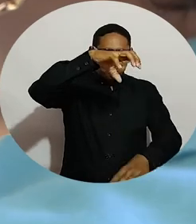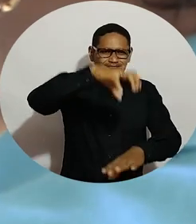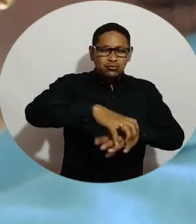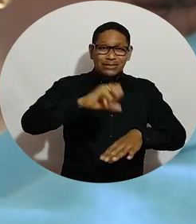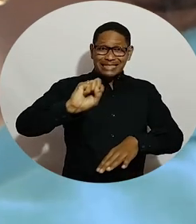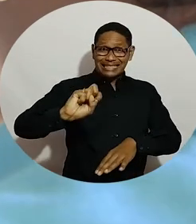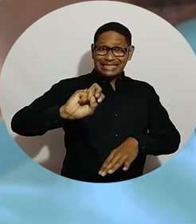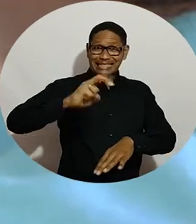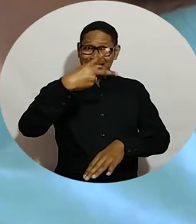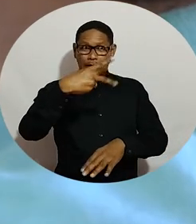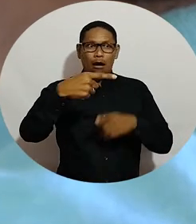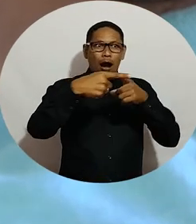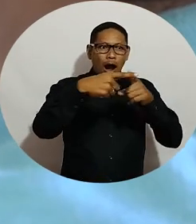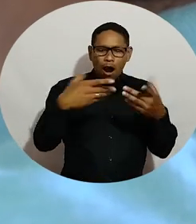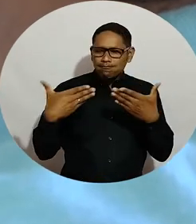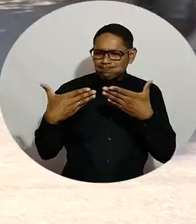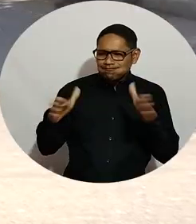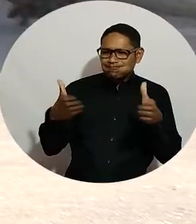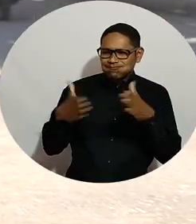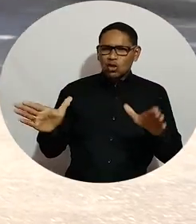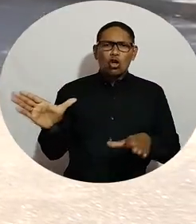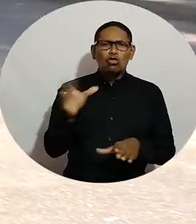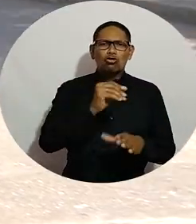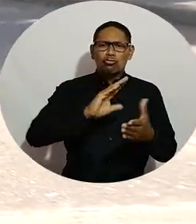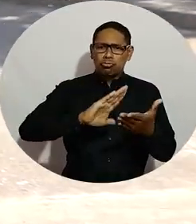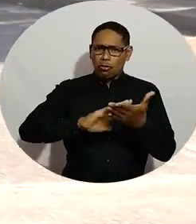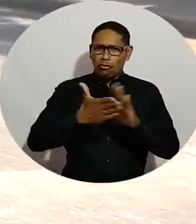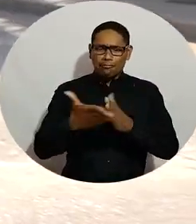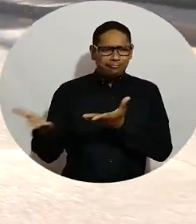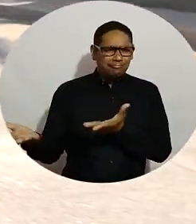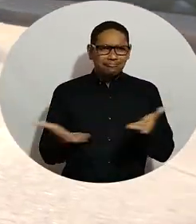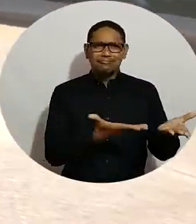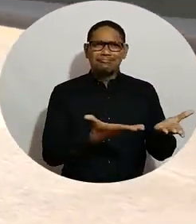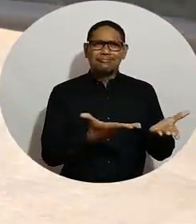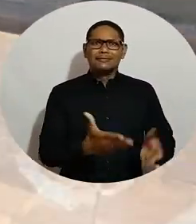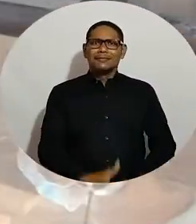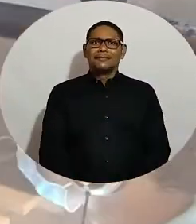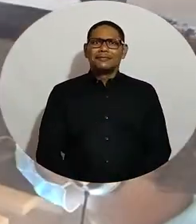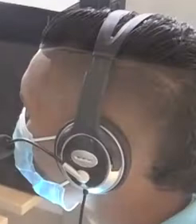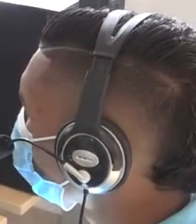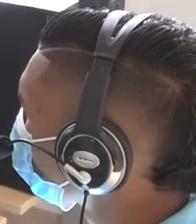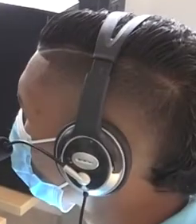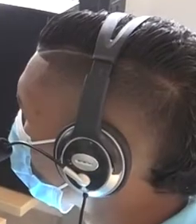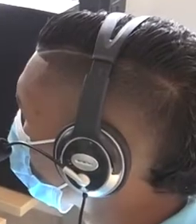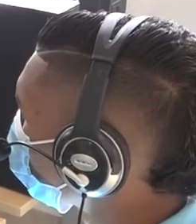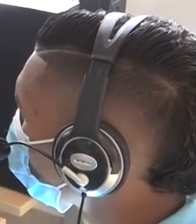Cultural y Deportivo Rafael Avillero también está abierto y disponible para toda la población.